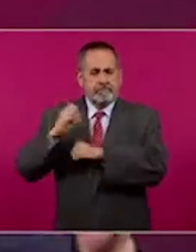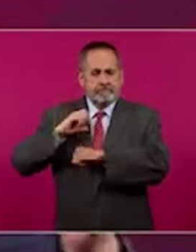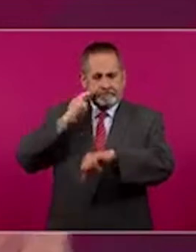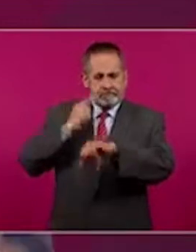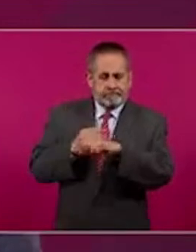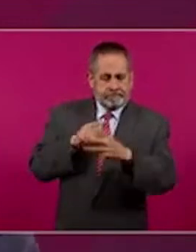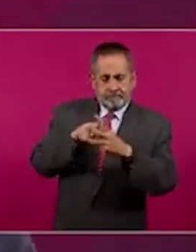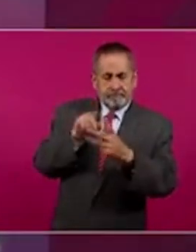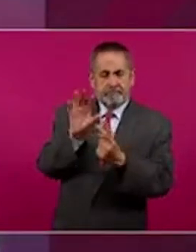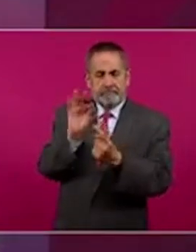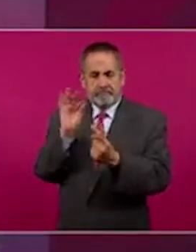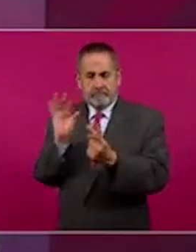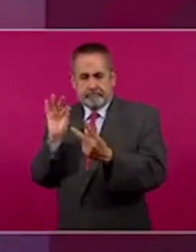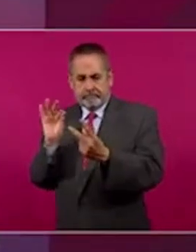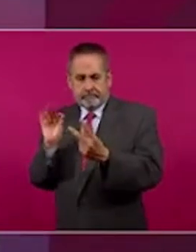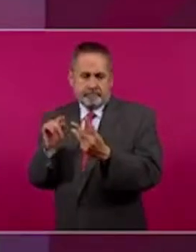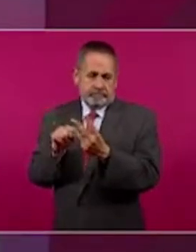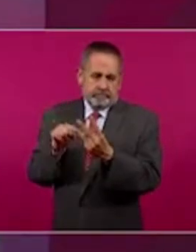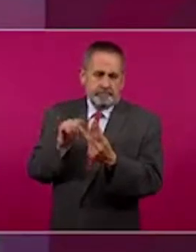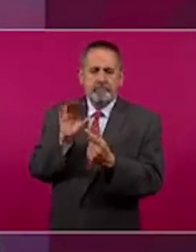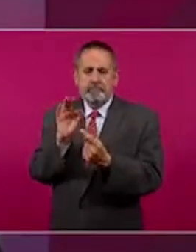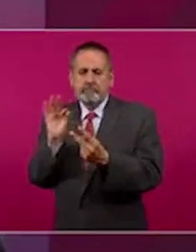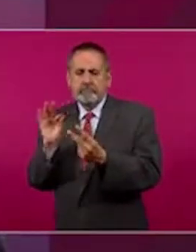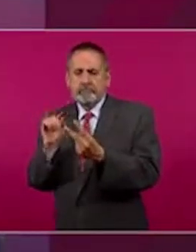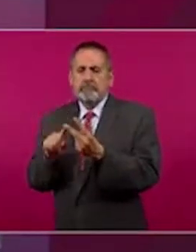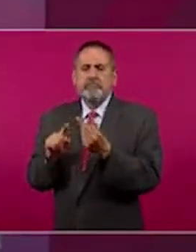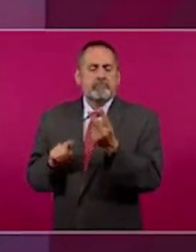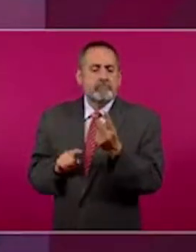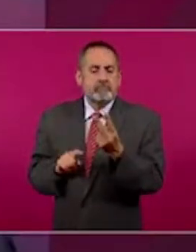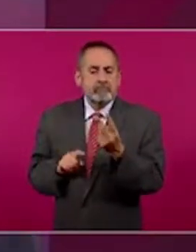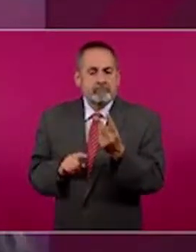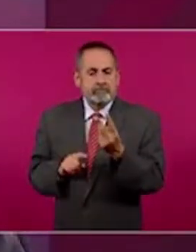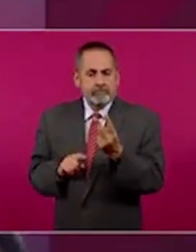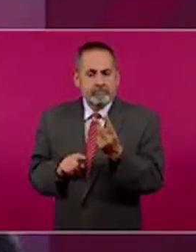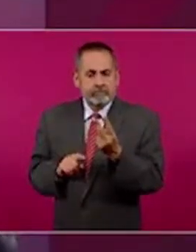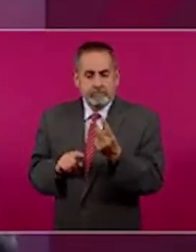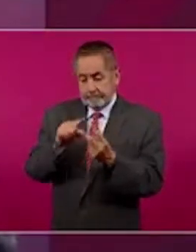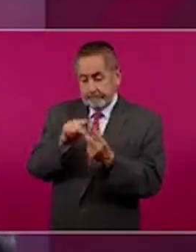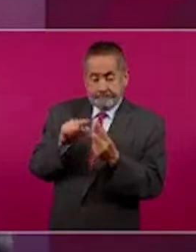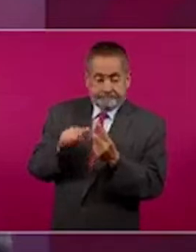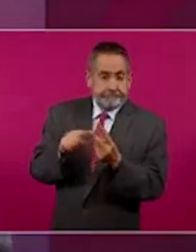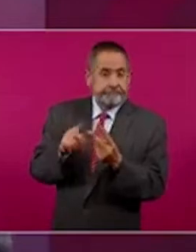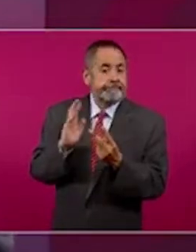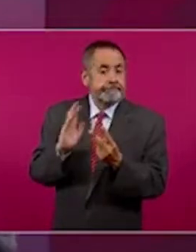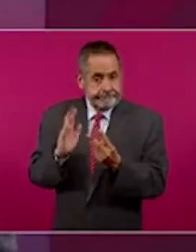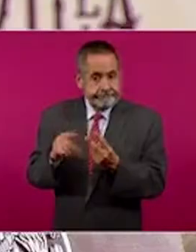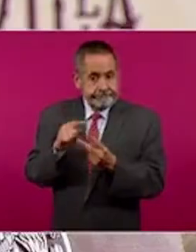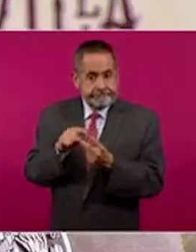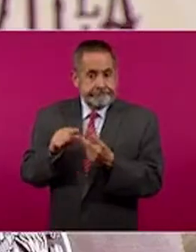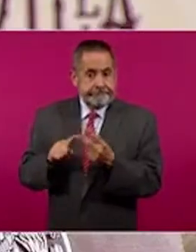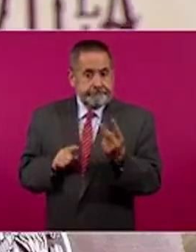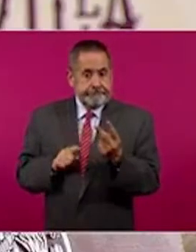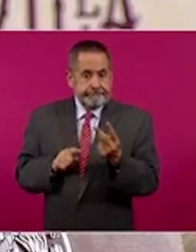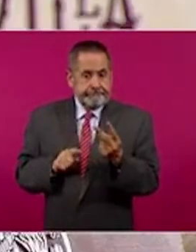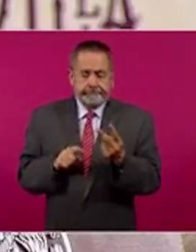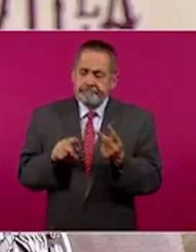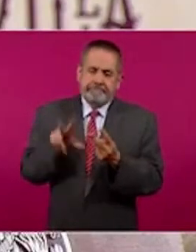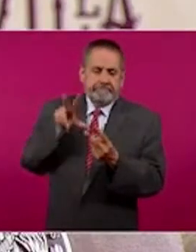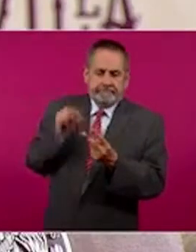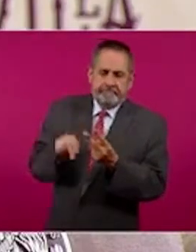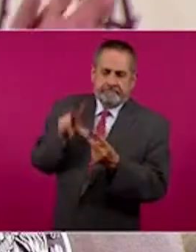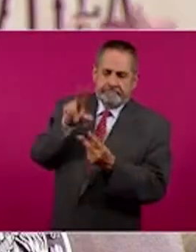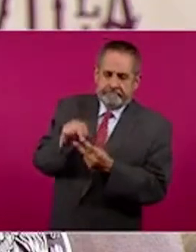y en el caso de las dos primeras, las dos primeras que ya fueron rechazados